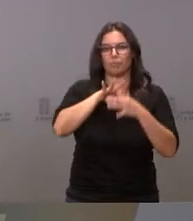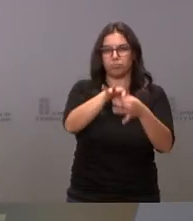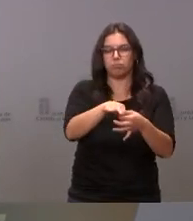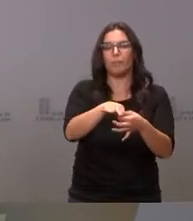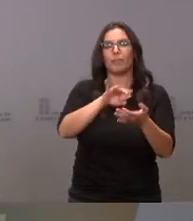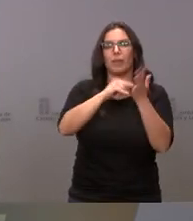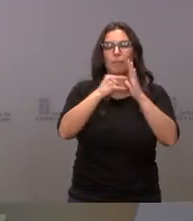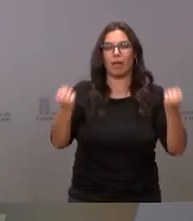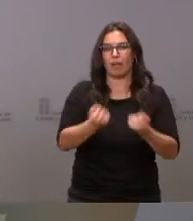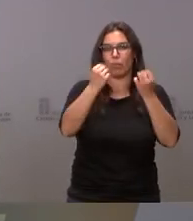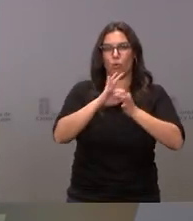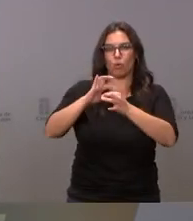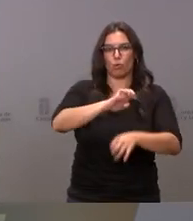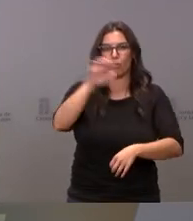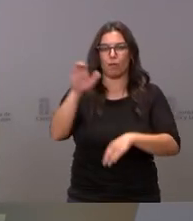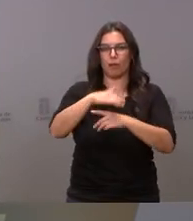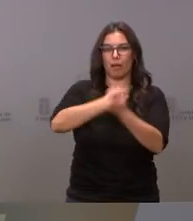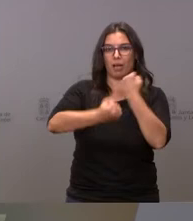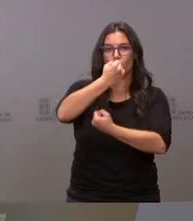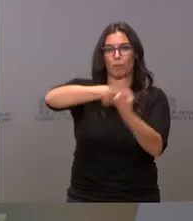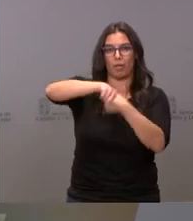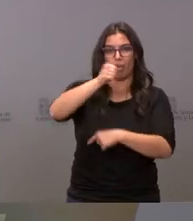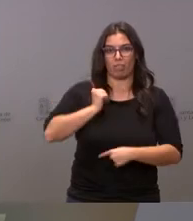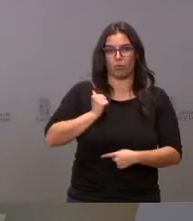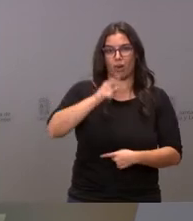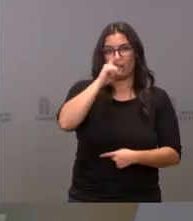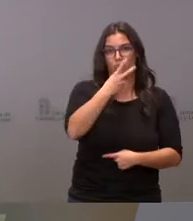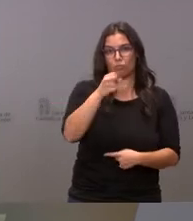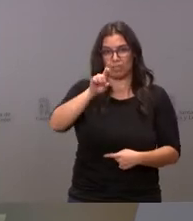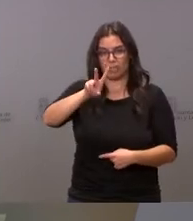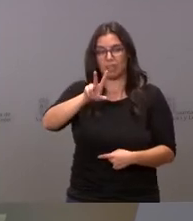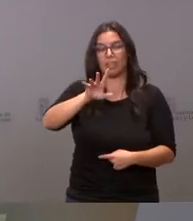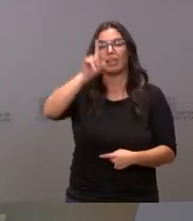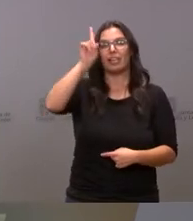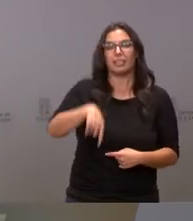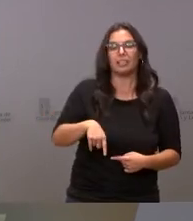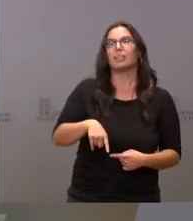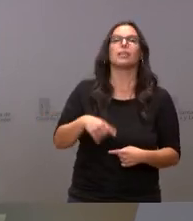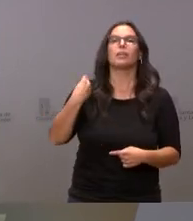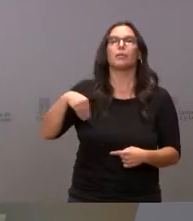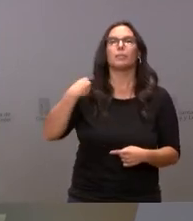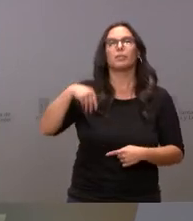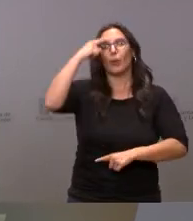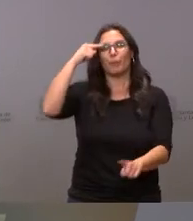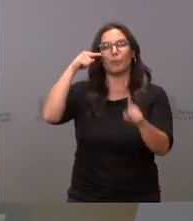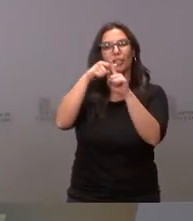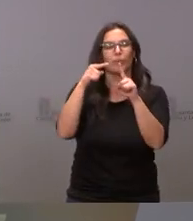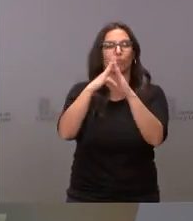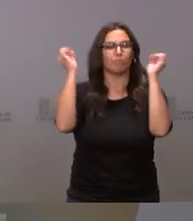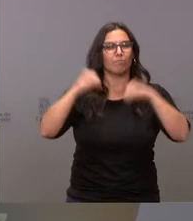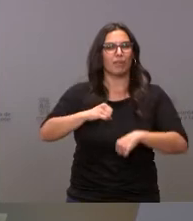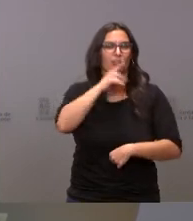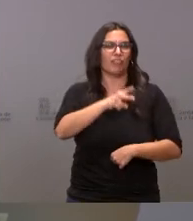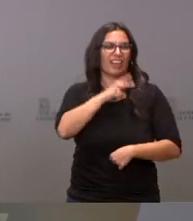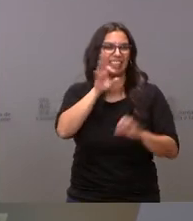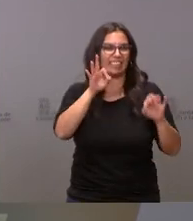de Acción de la Unión Europea para la Economía Circular, del año 2015, y en la Europe Green Deal, ese Pacto Verde del año 2019,